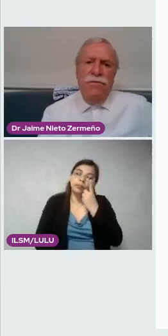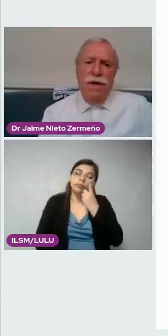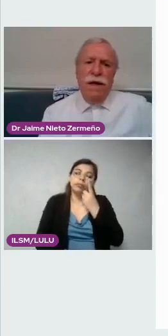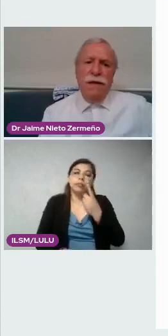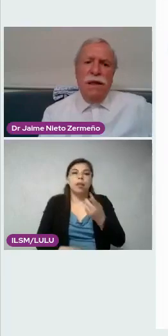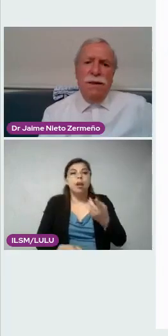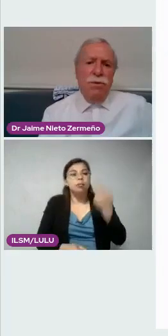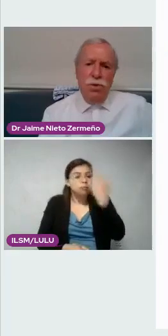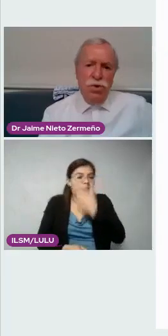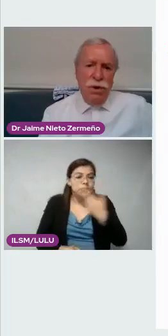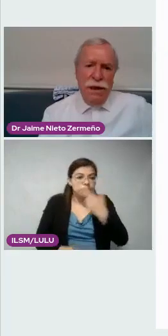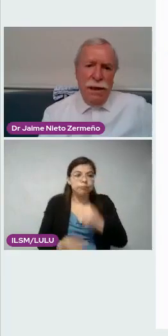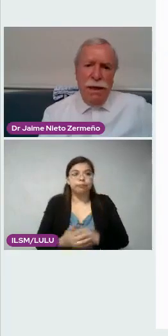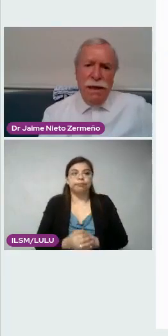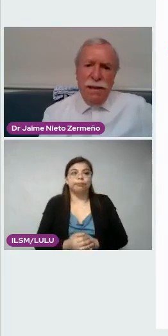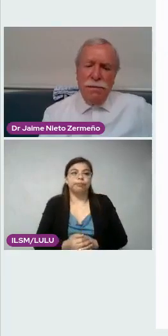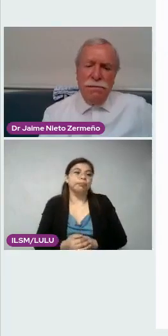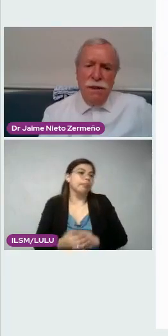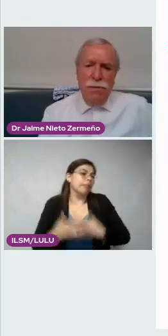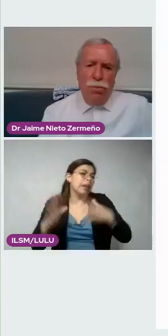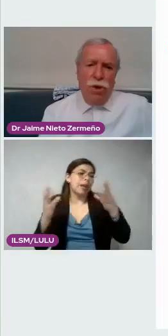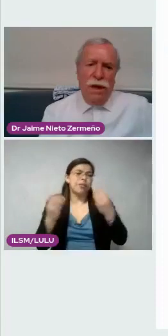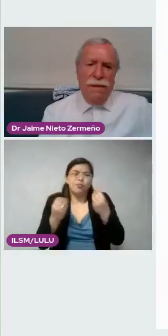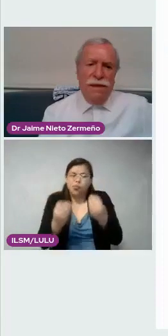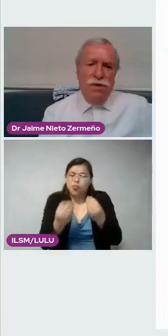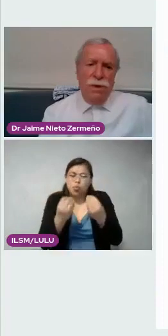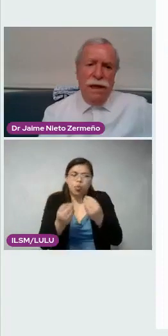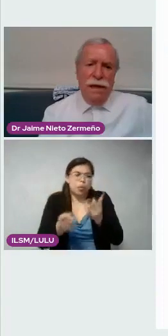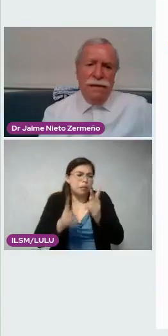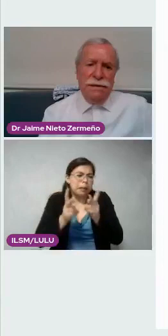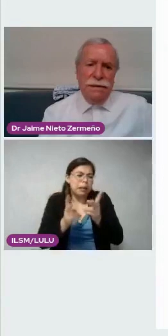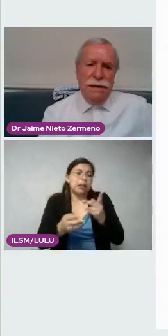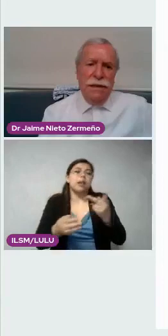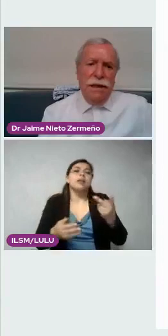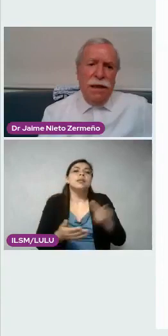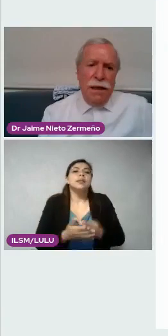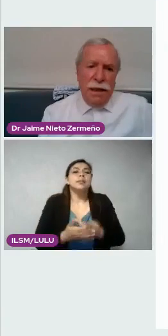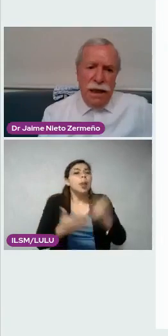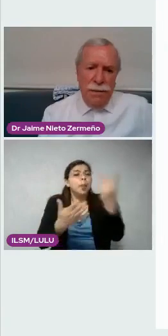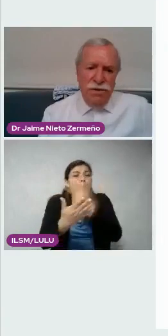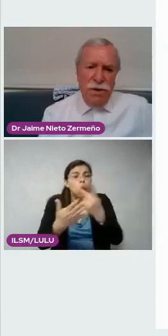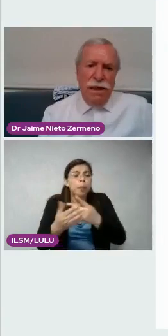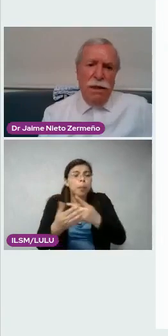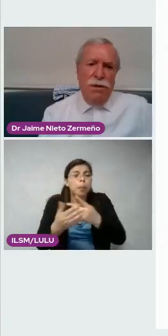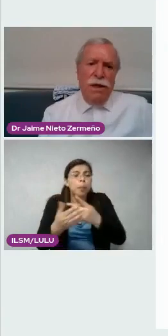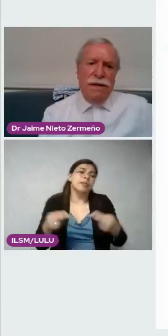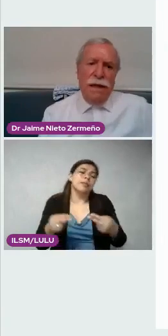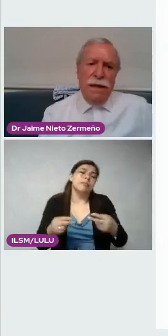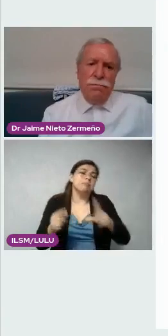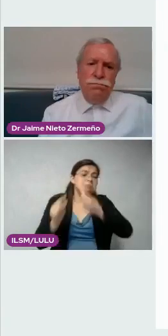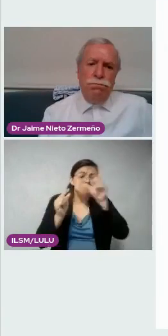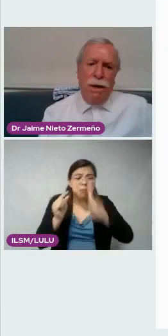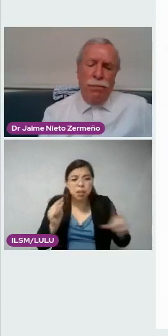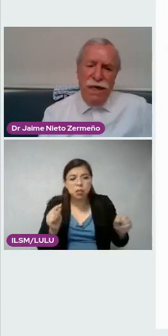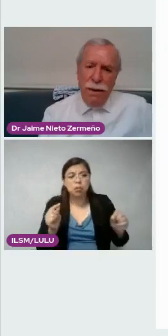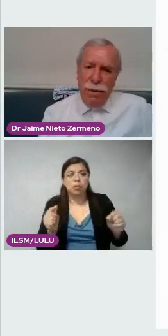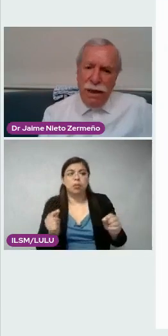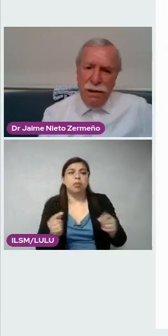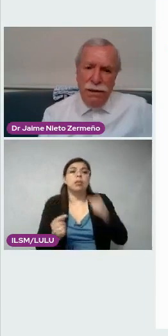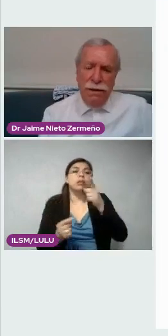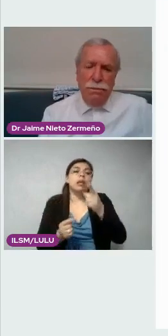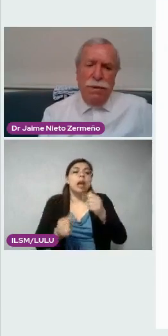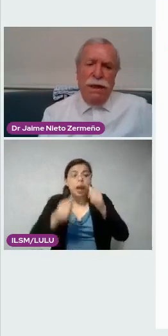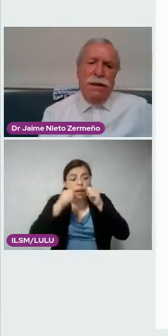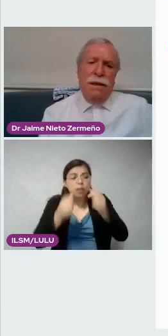En fin, tenemos mucho de qué hablar. Programas nacionales, reanimación neonatal, papilla